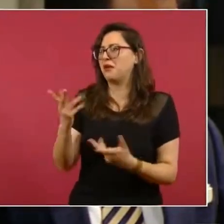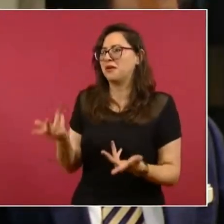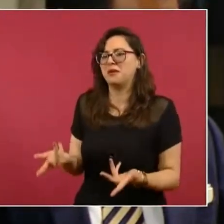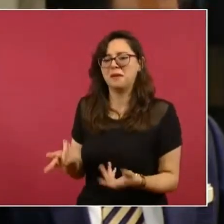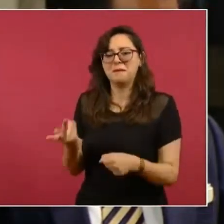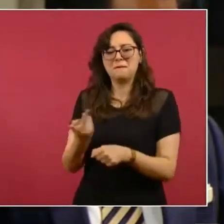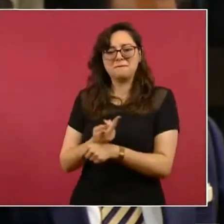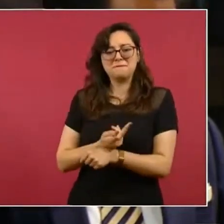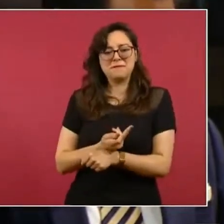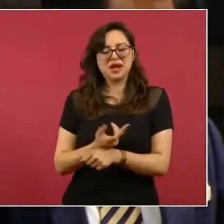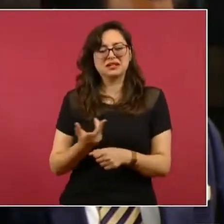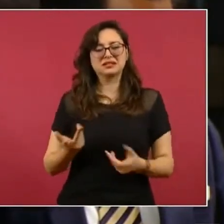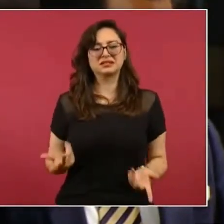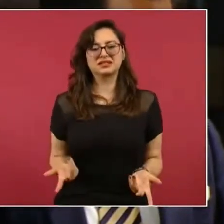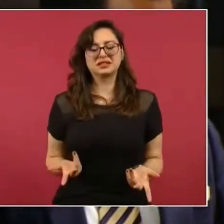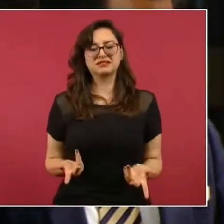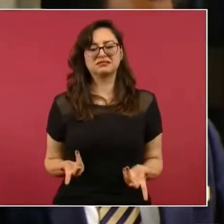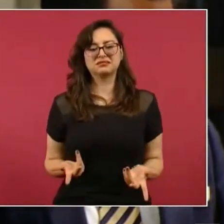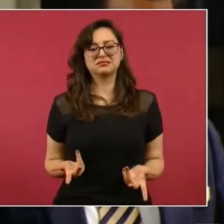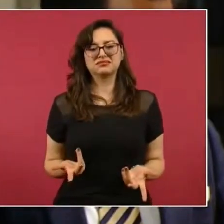de quien acabo ya de mencionar,